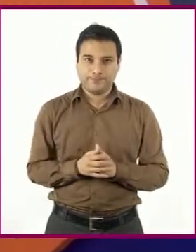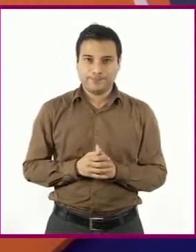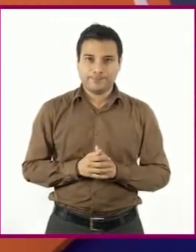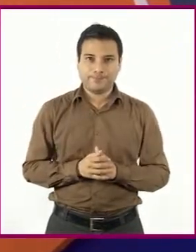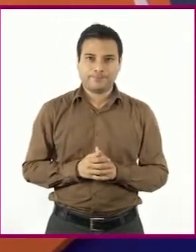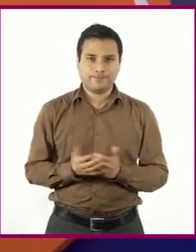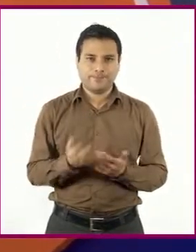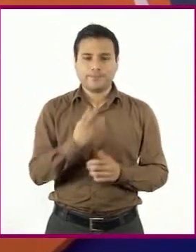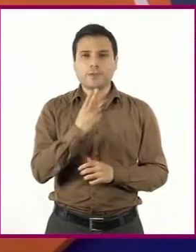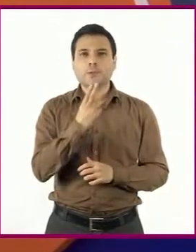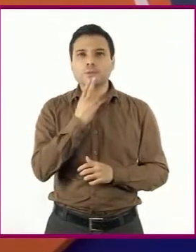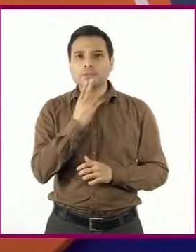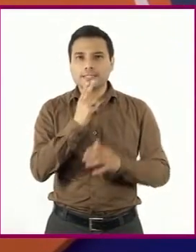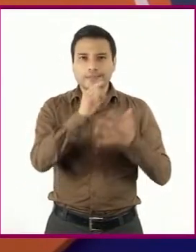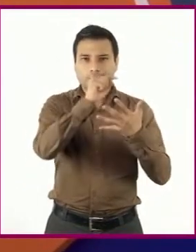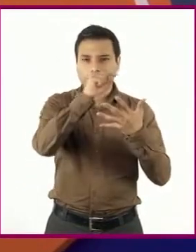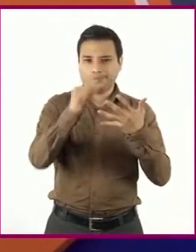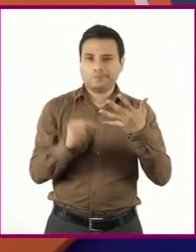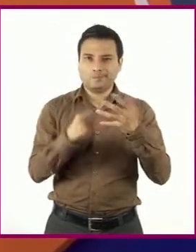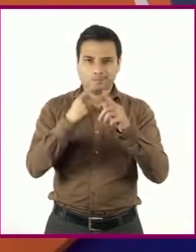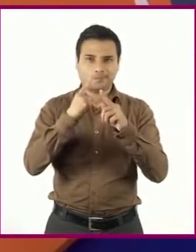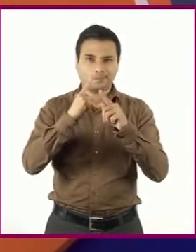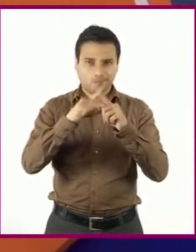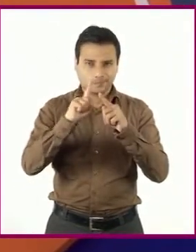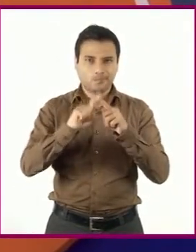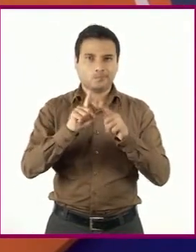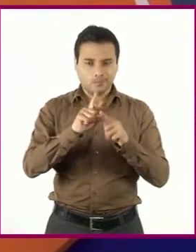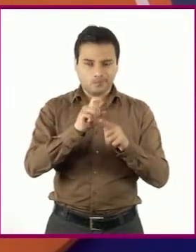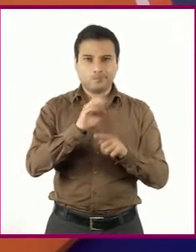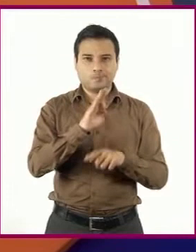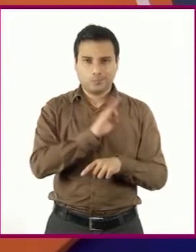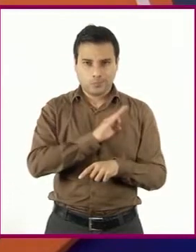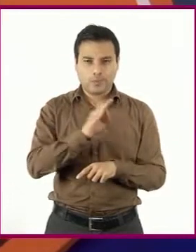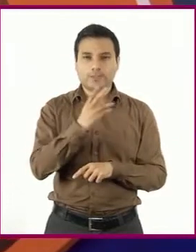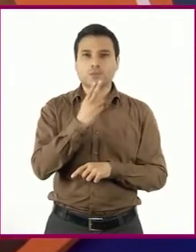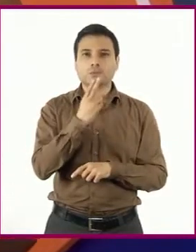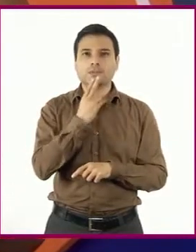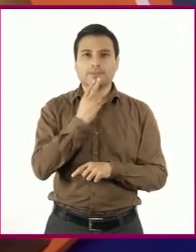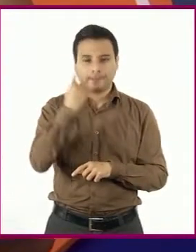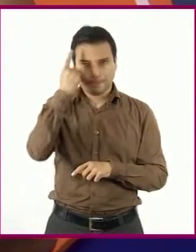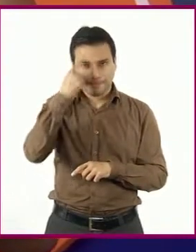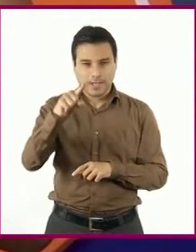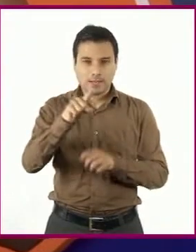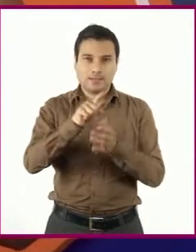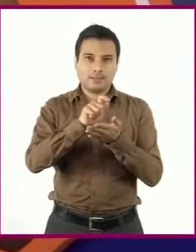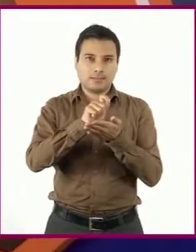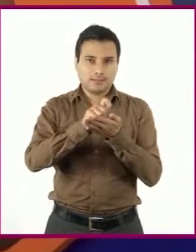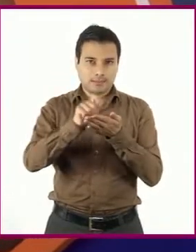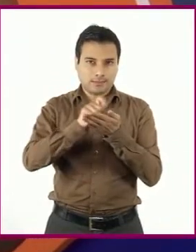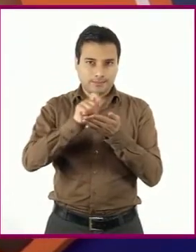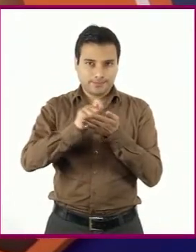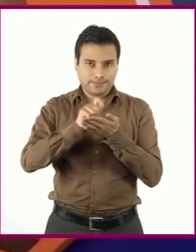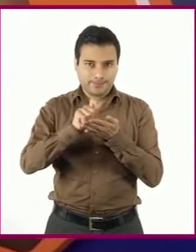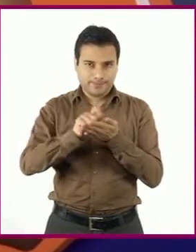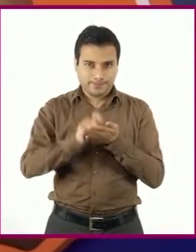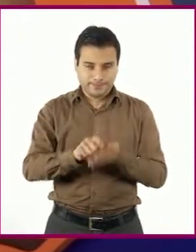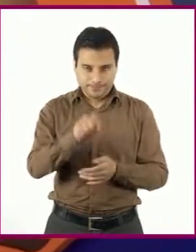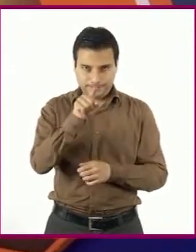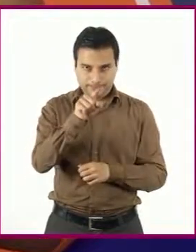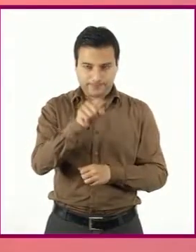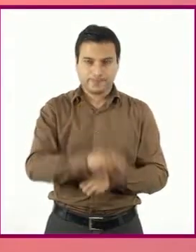recursos literarios de los que pueden echar mano al momento en que preparen y escriban su propia